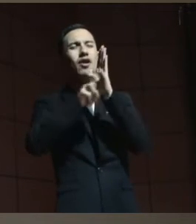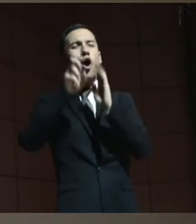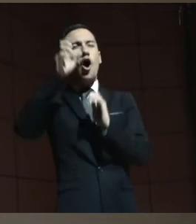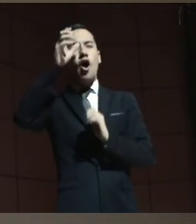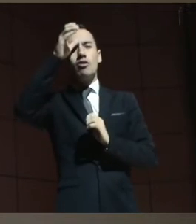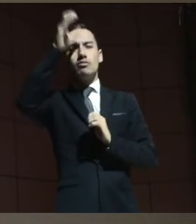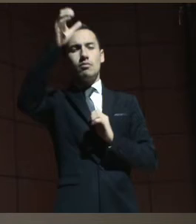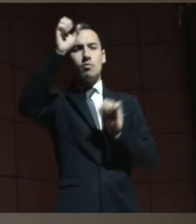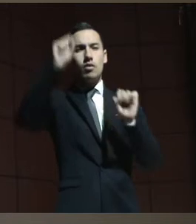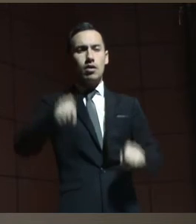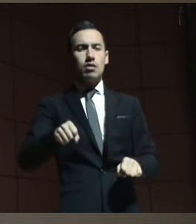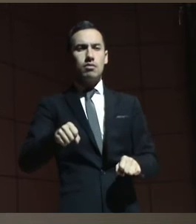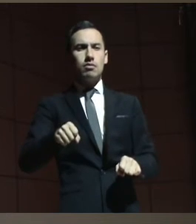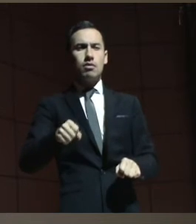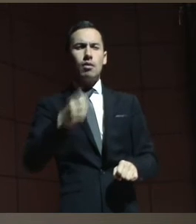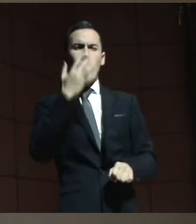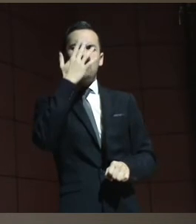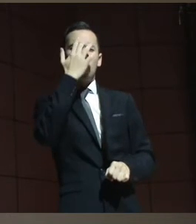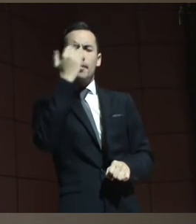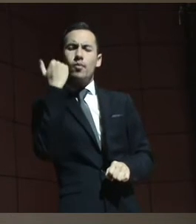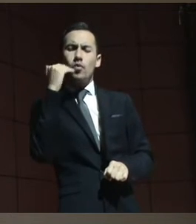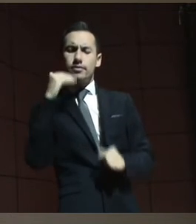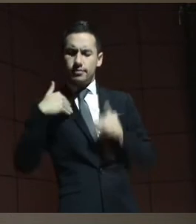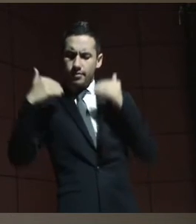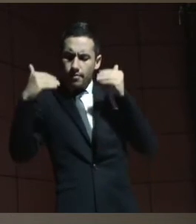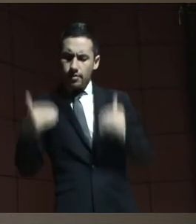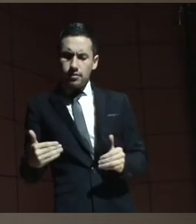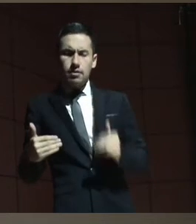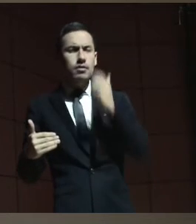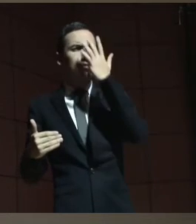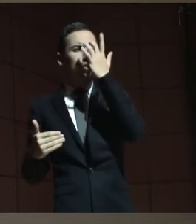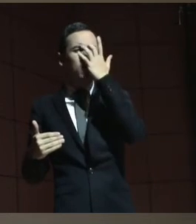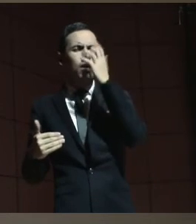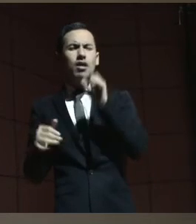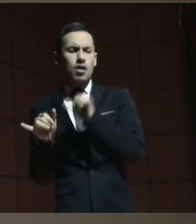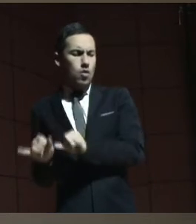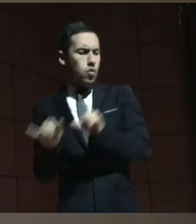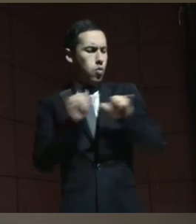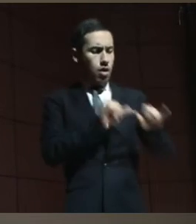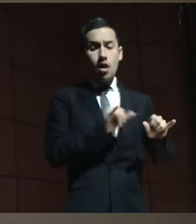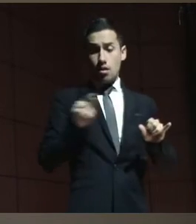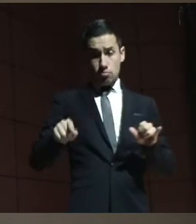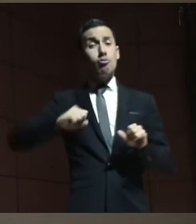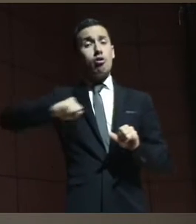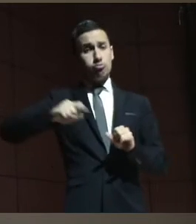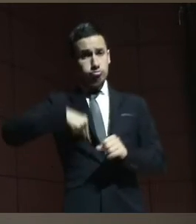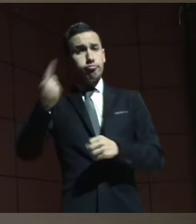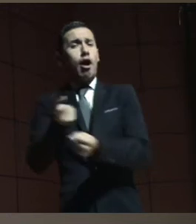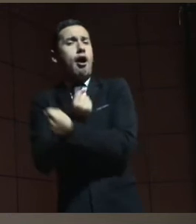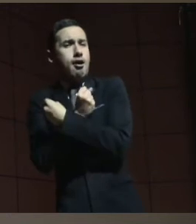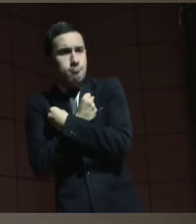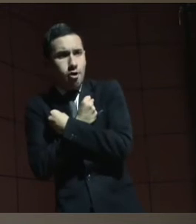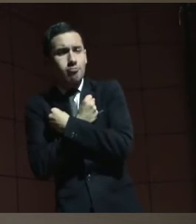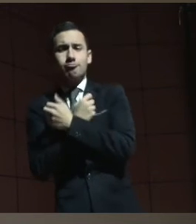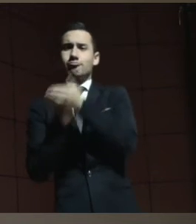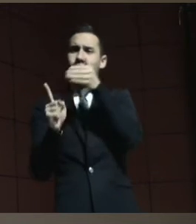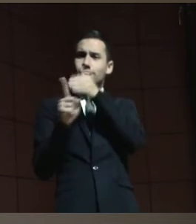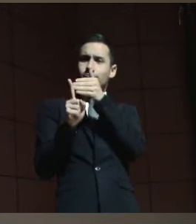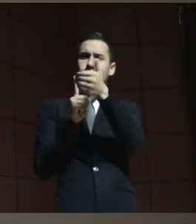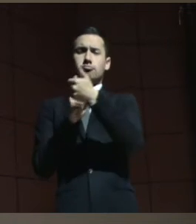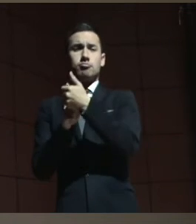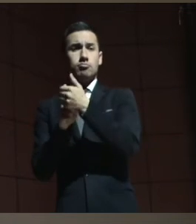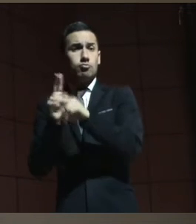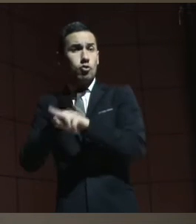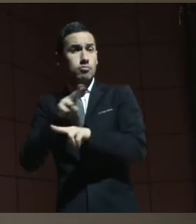por qué una mujer con discapacidad tiene el mismo derecho a amar, tiene el mismo derecho al ejercicio de su